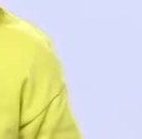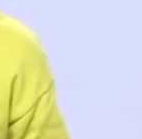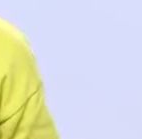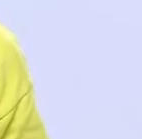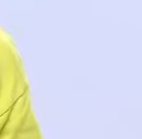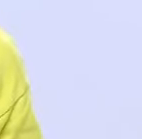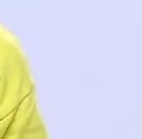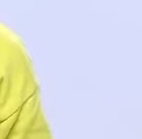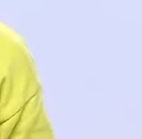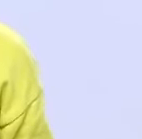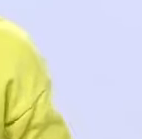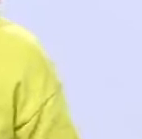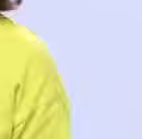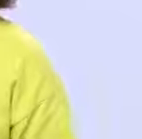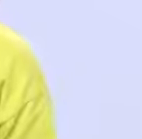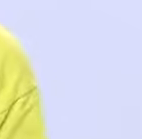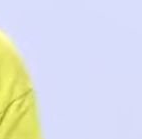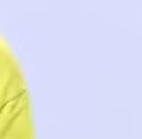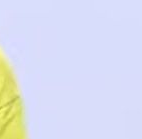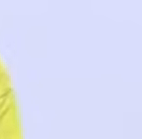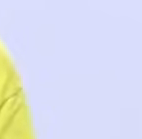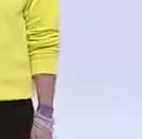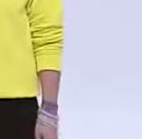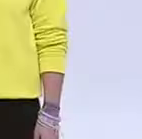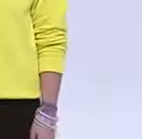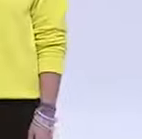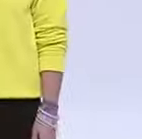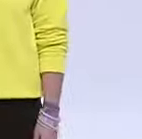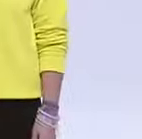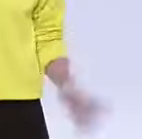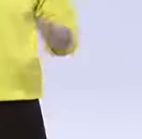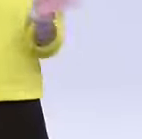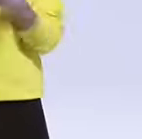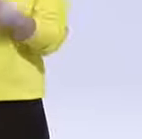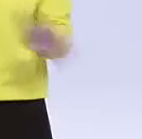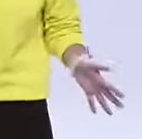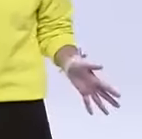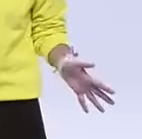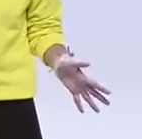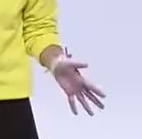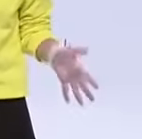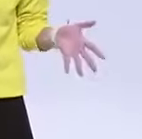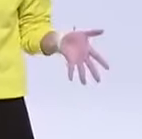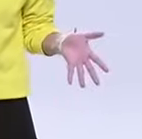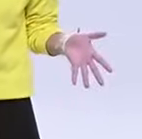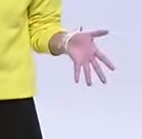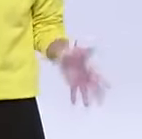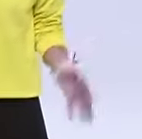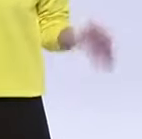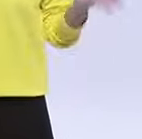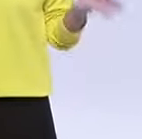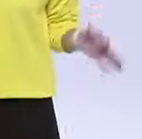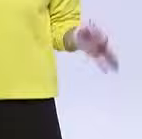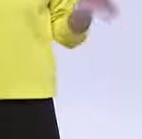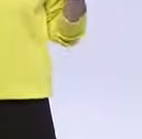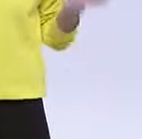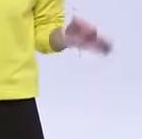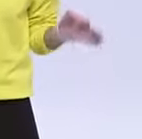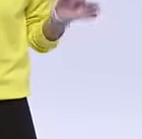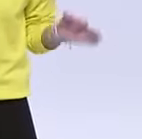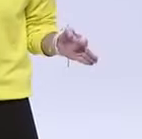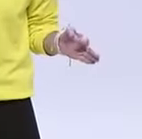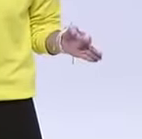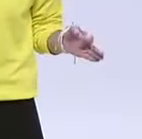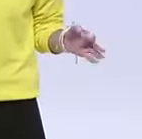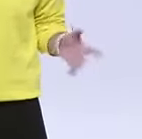¿Ya tienen la respuesta? Ya, ok. Le doy cinco segundos. Cinco, cuatro, tres, dos, uno. Listo. Ya está. Si eligieron